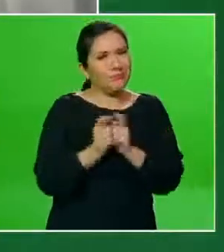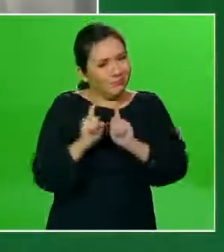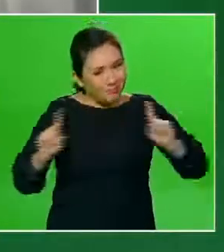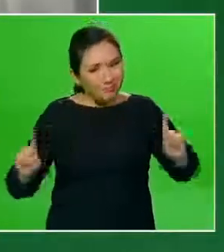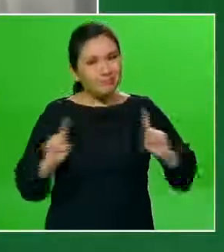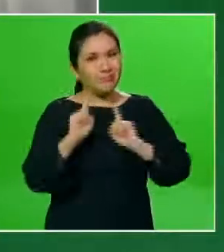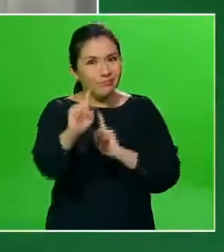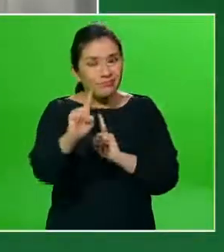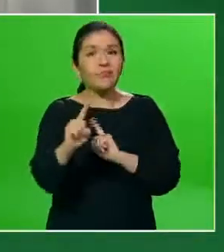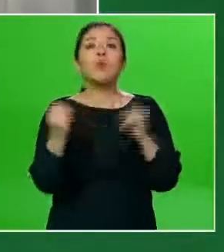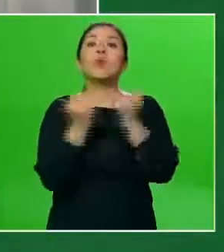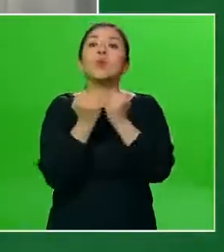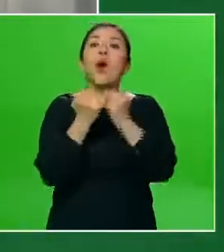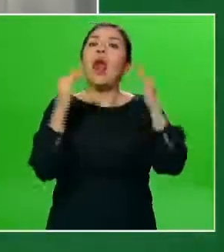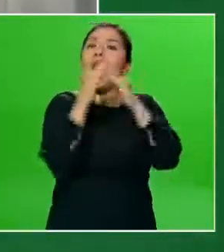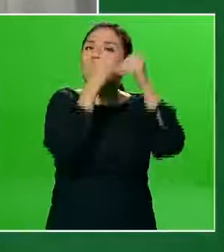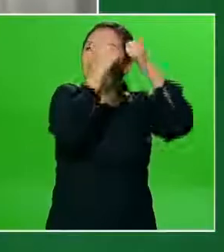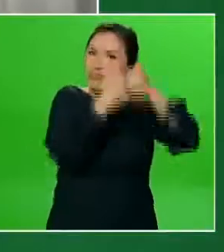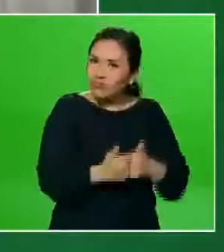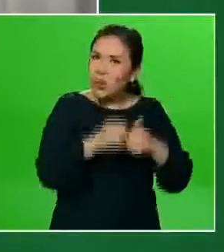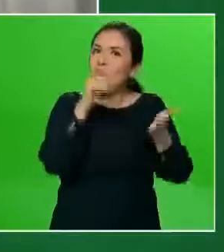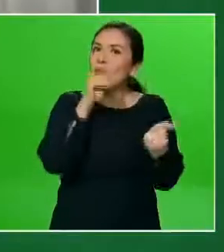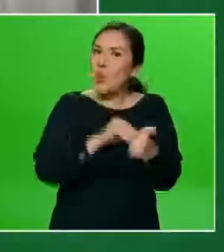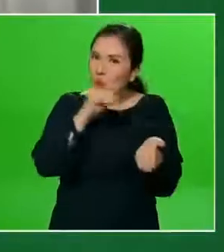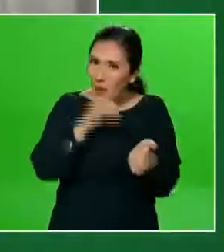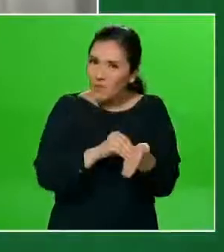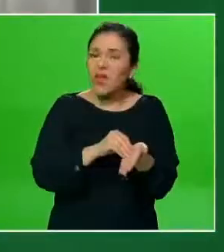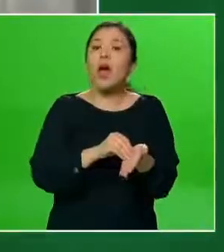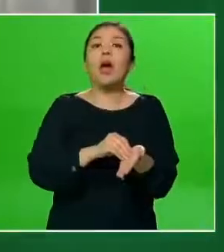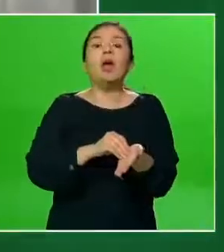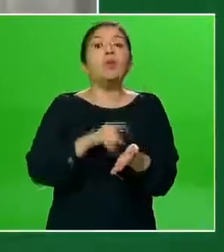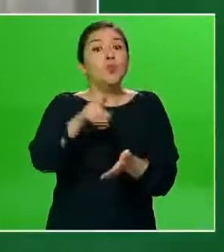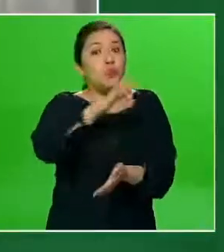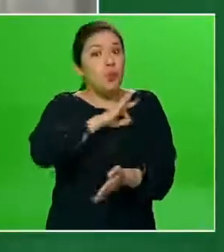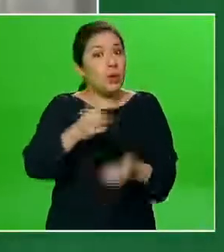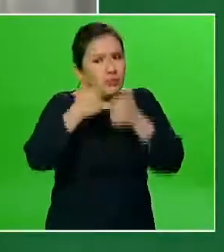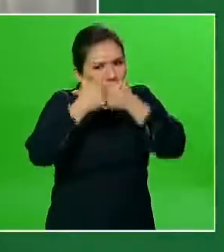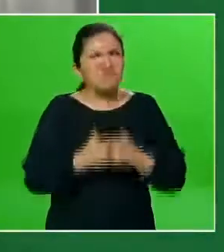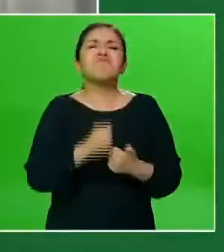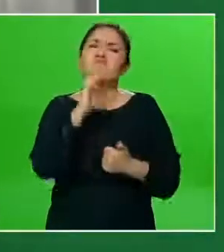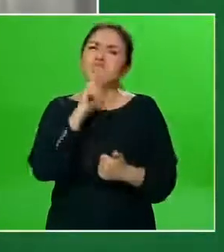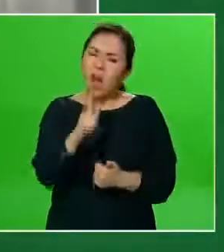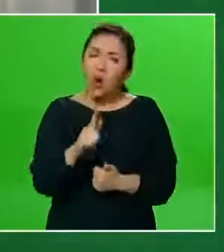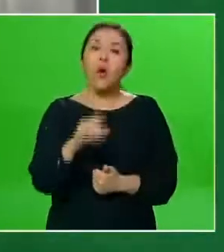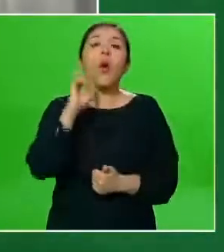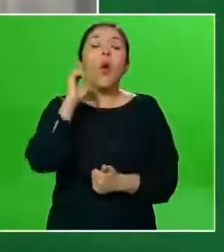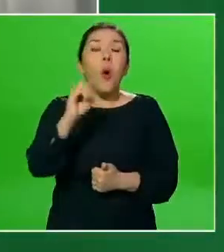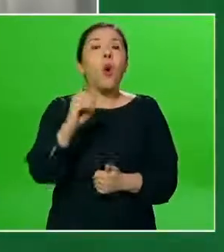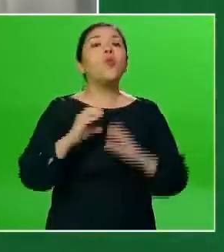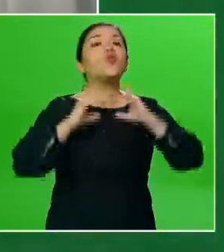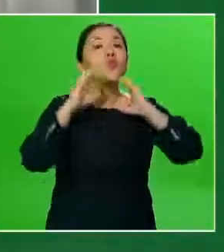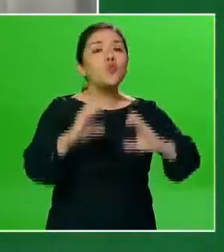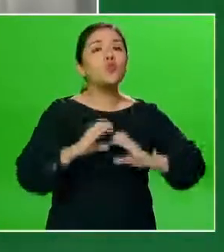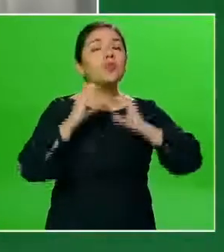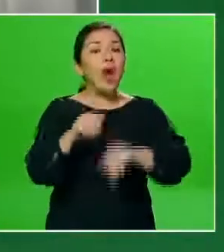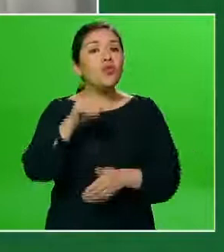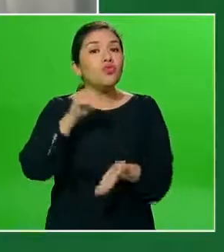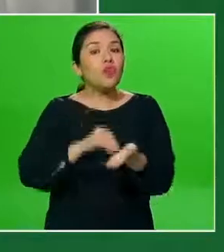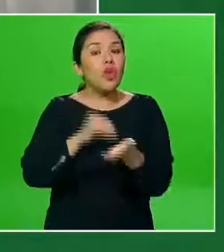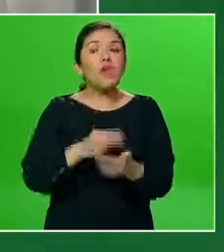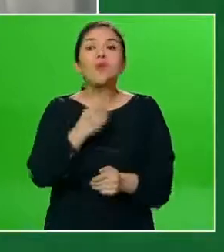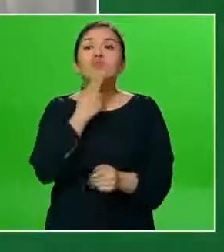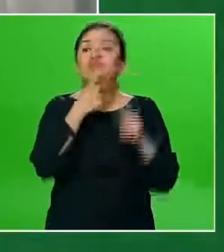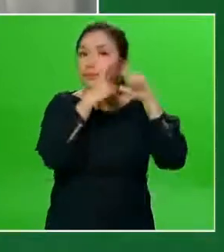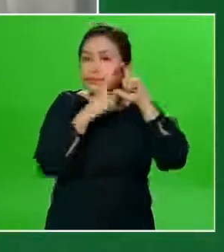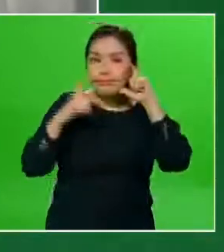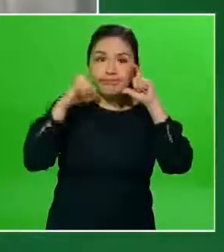mantener el resguardo domiciliario toda vez que sea posible, mantener las medidas preventivas como el uso